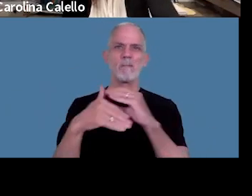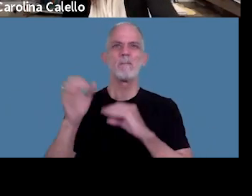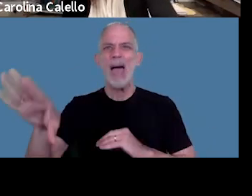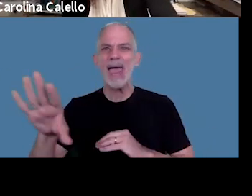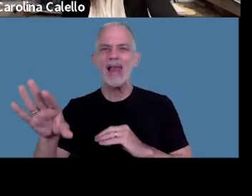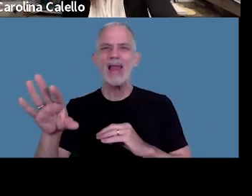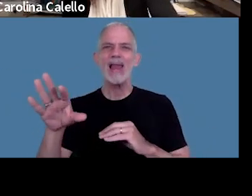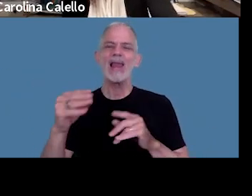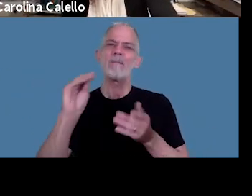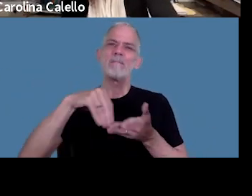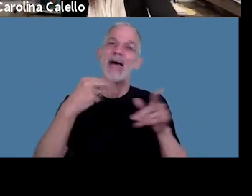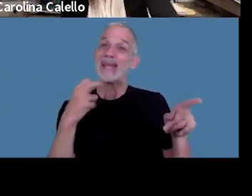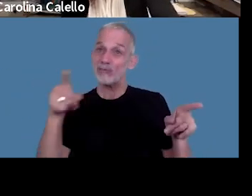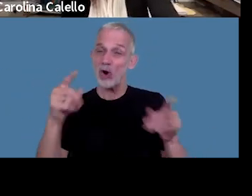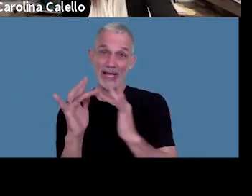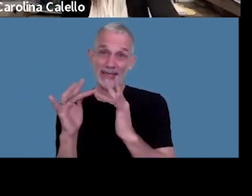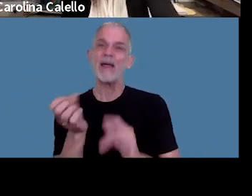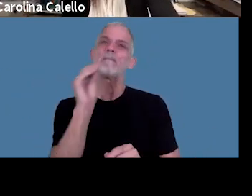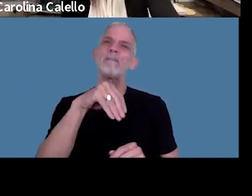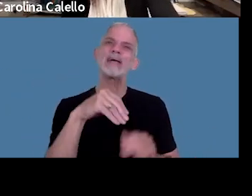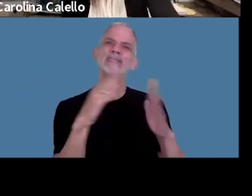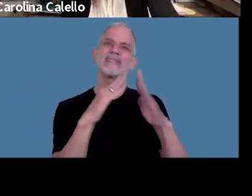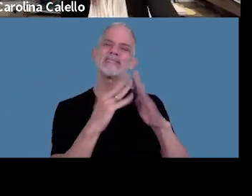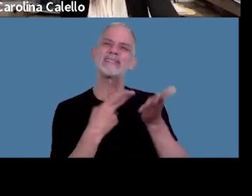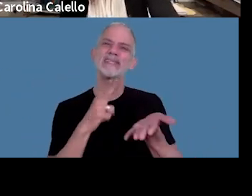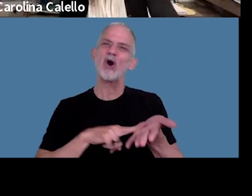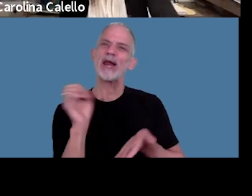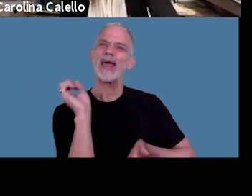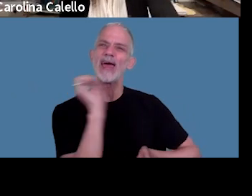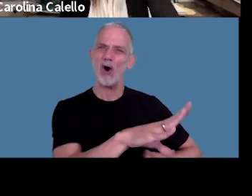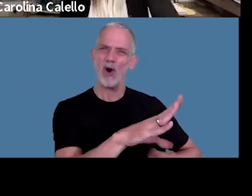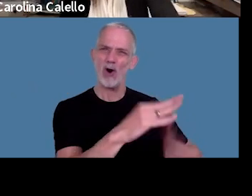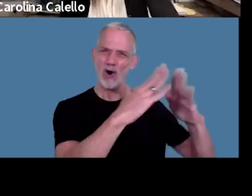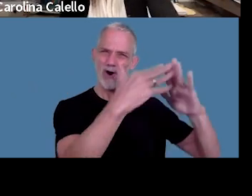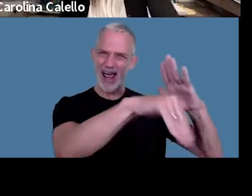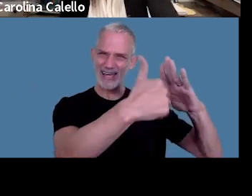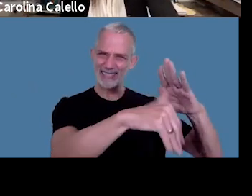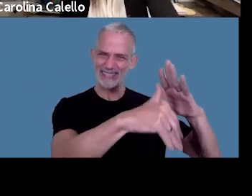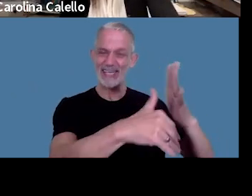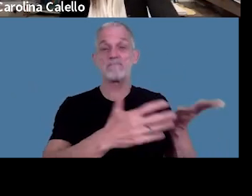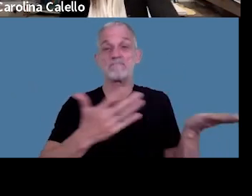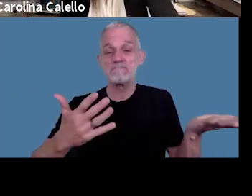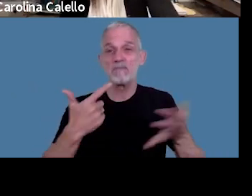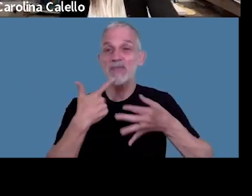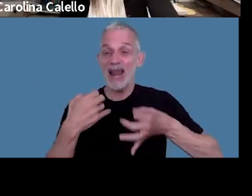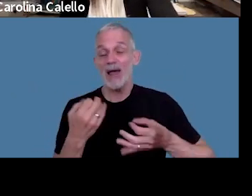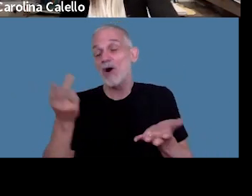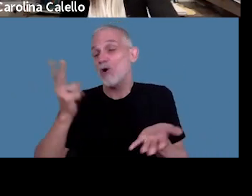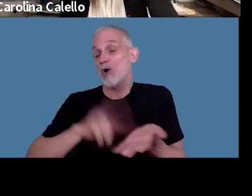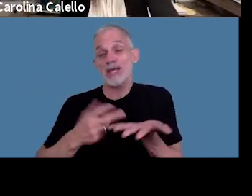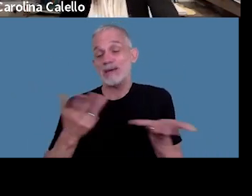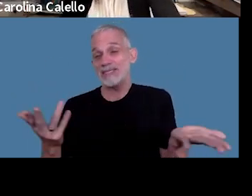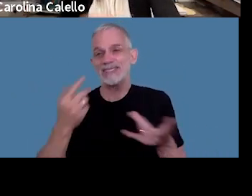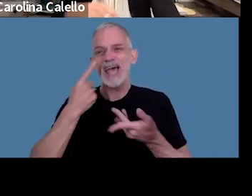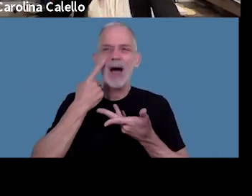opinión que hay que notificar a los dos lugares pero la verdad es que nuevamente hay que